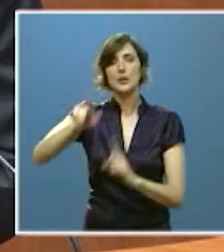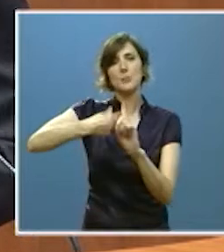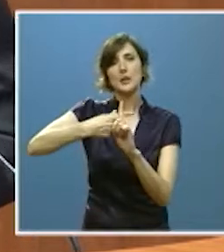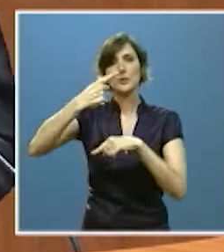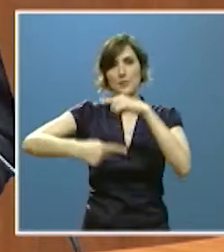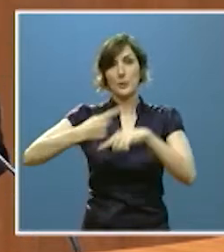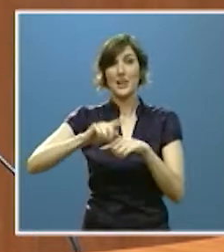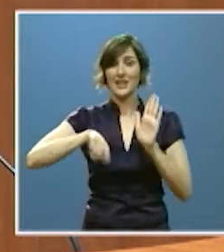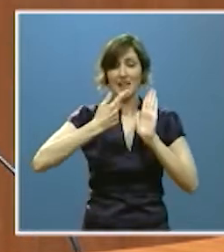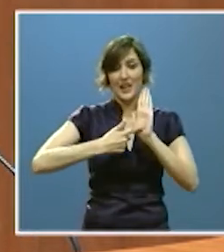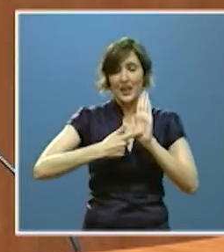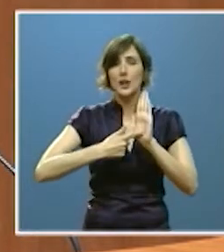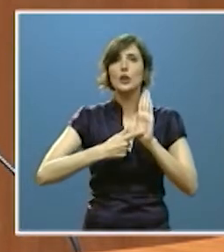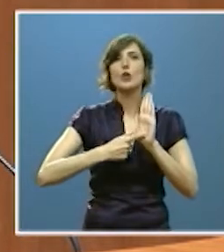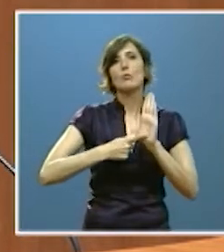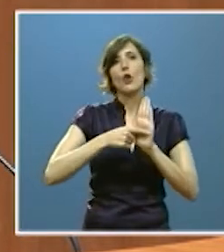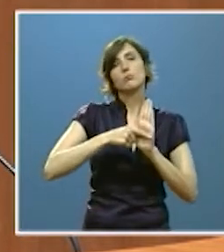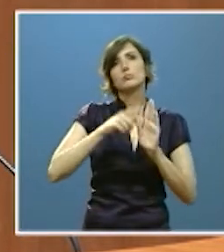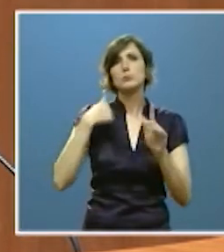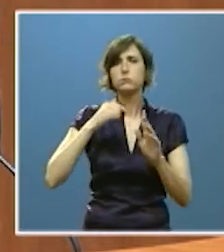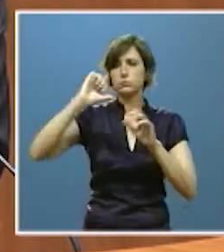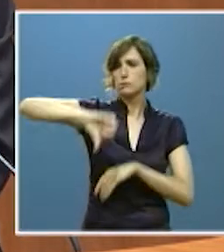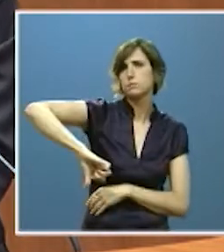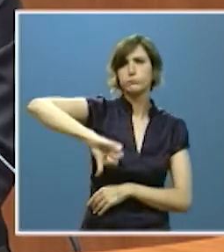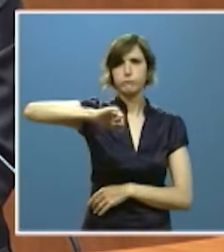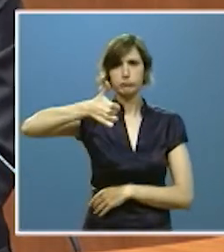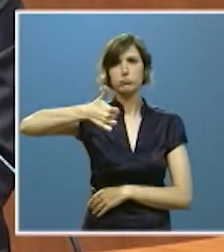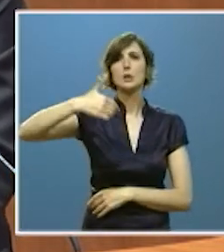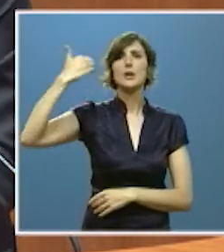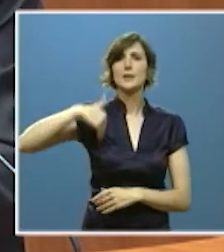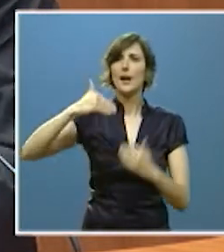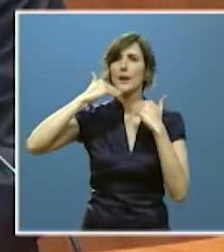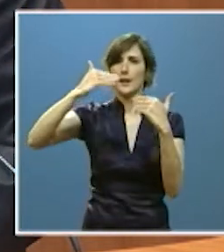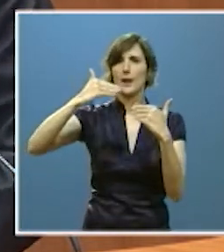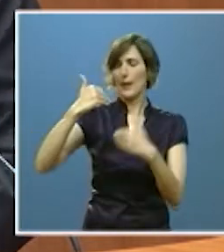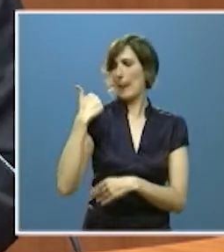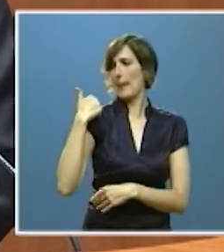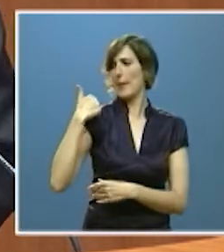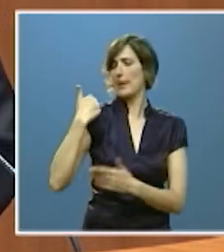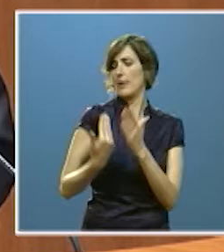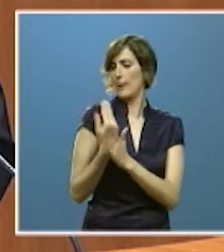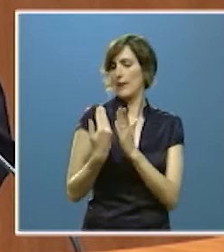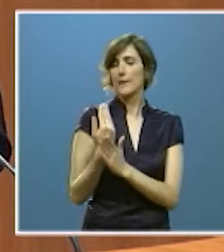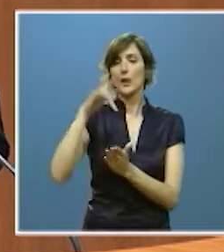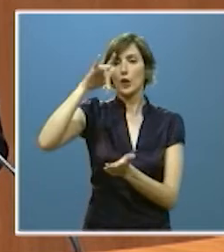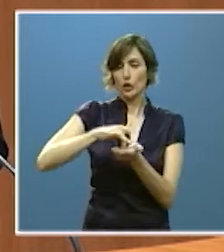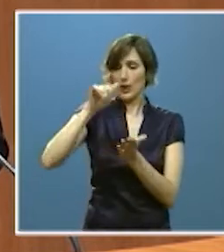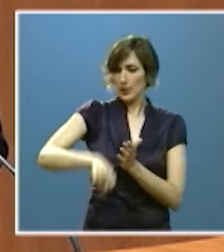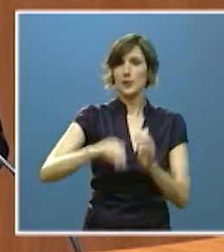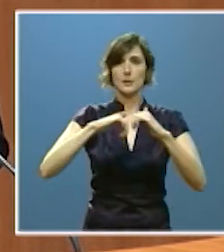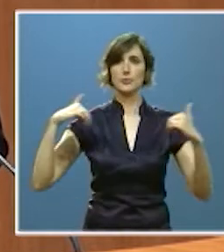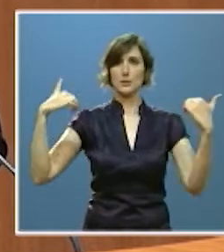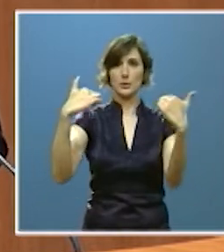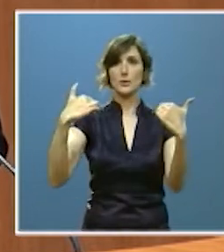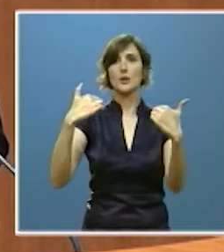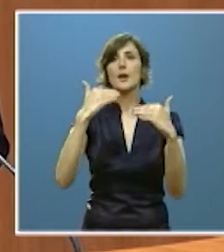cuya ley de ordenación y funcionamiento se aprobó unánimemente gracias hace unos días en esta cámara precedida a su vez